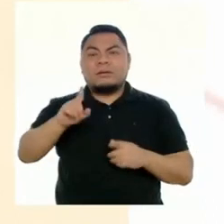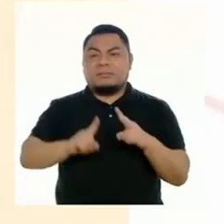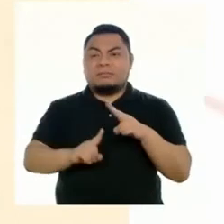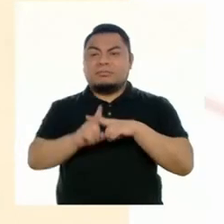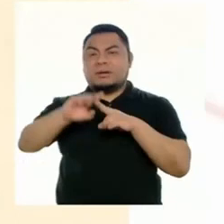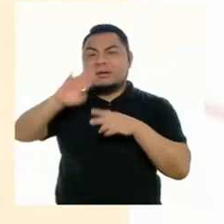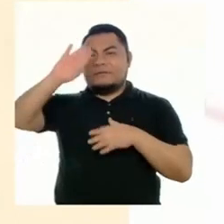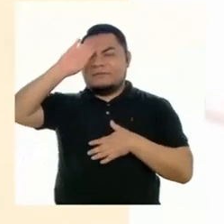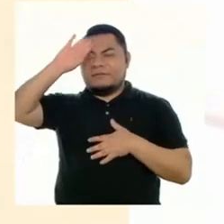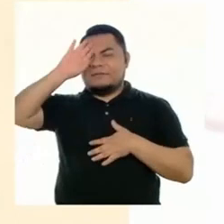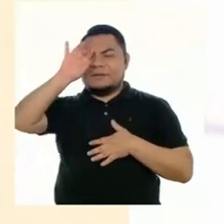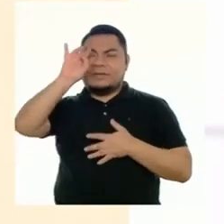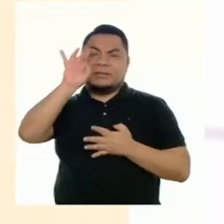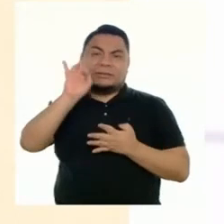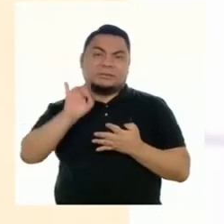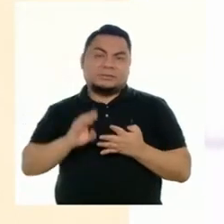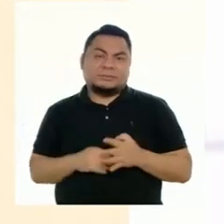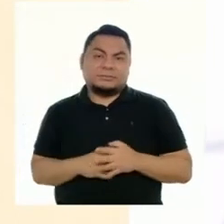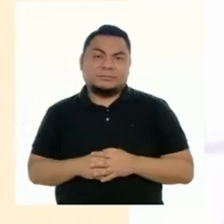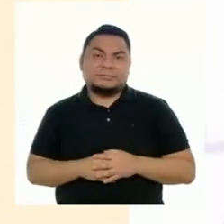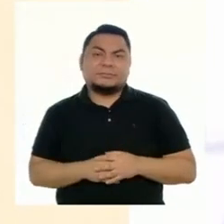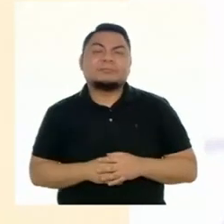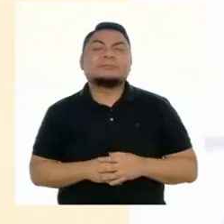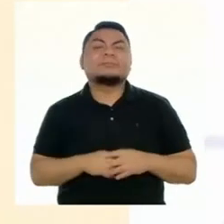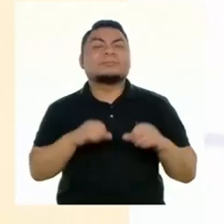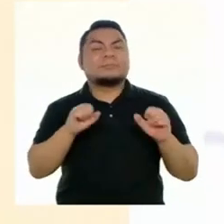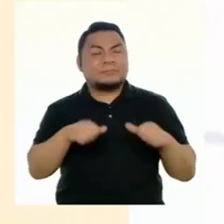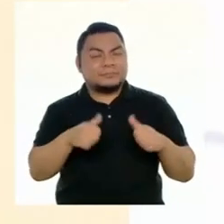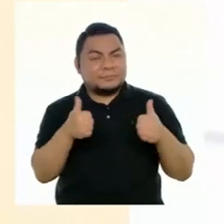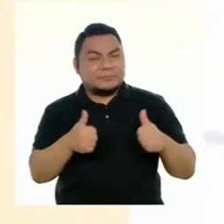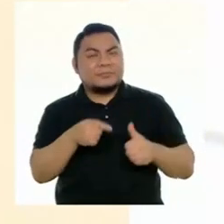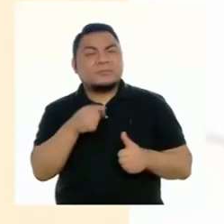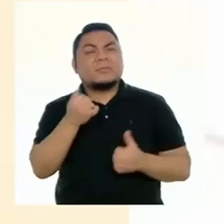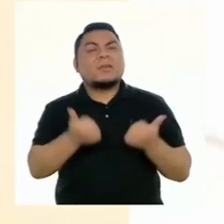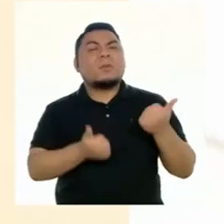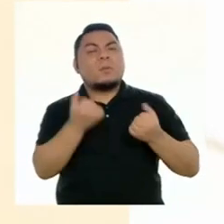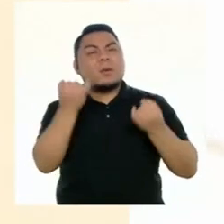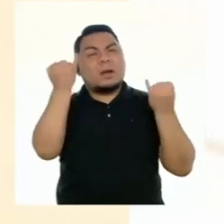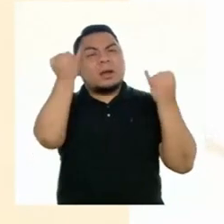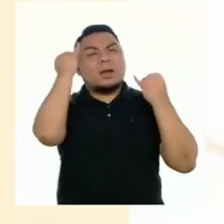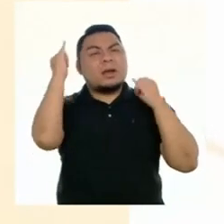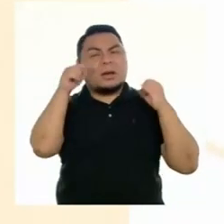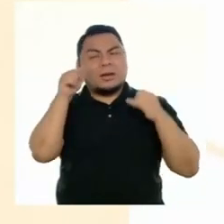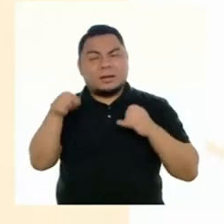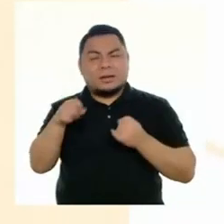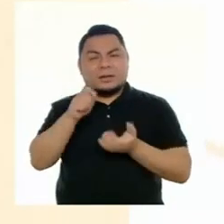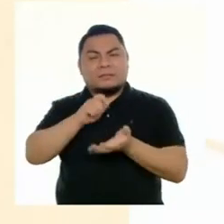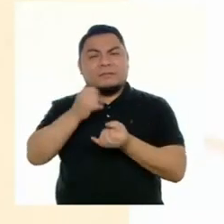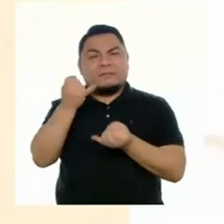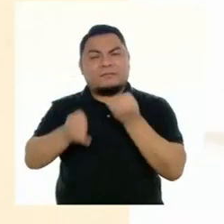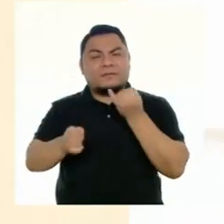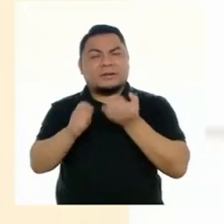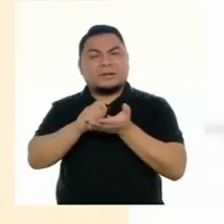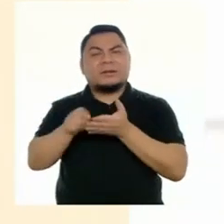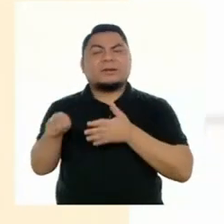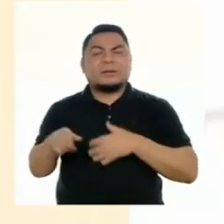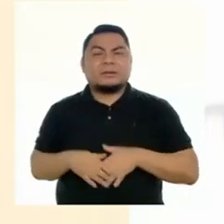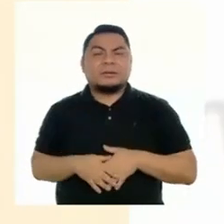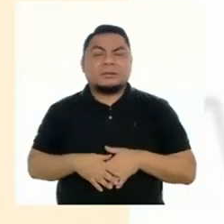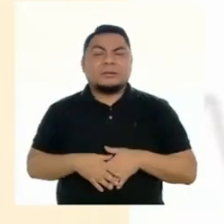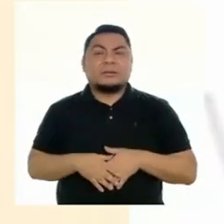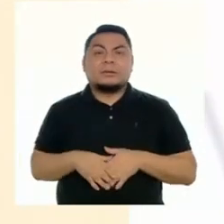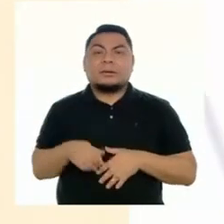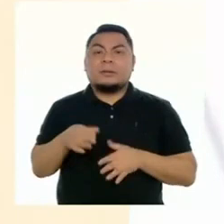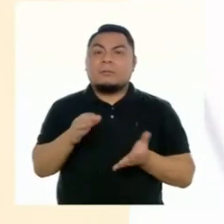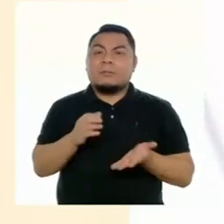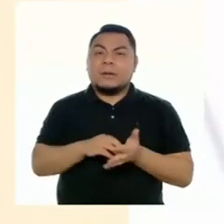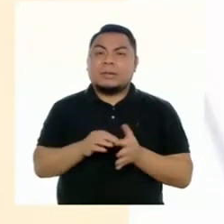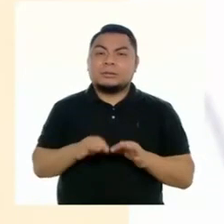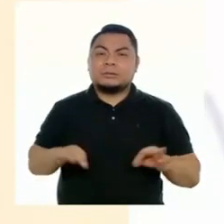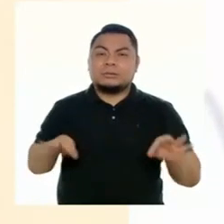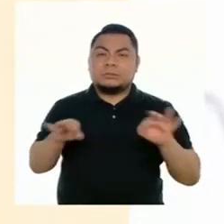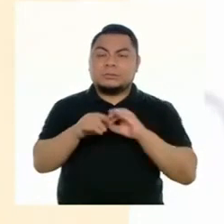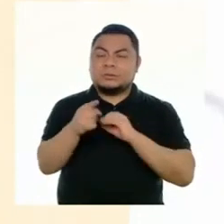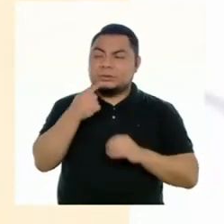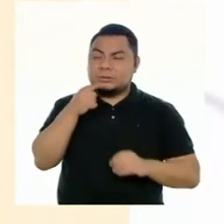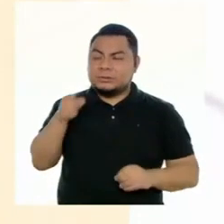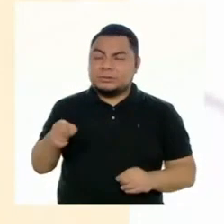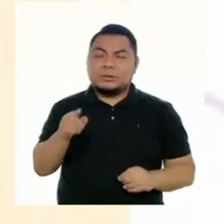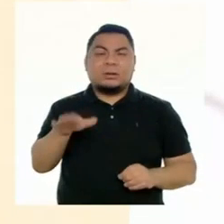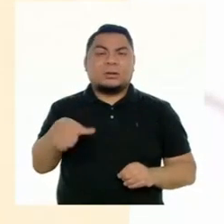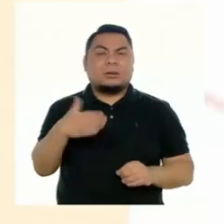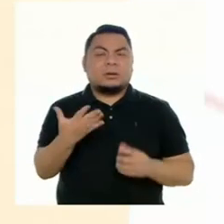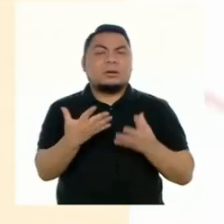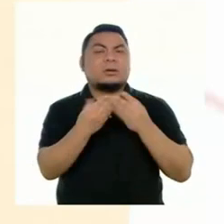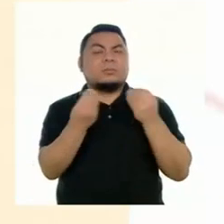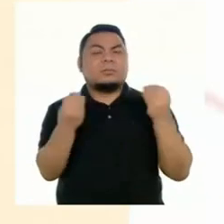de enfermedades, etc. Bueno, Miluska, ¿pone la idea clave en este párrafo final? Lo más importante que se menciona